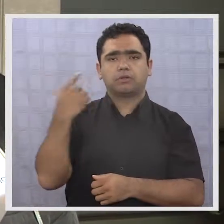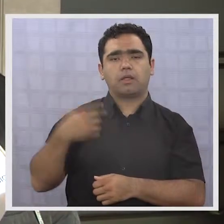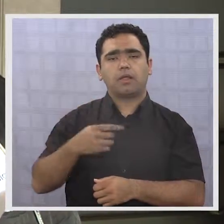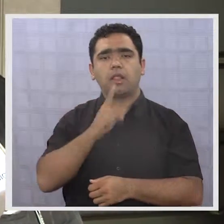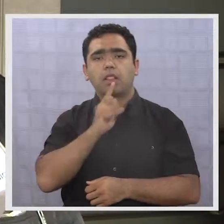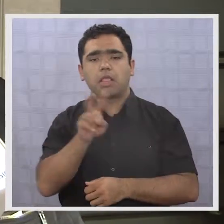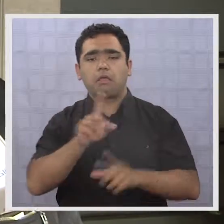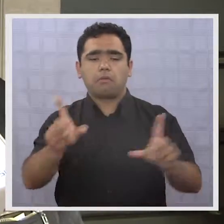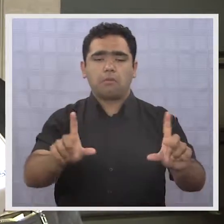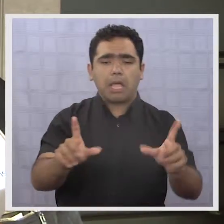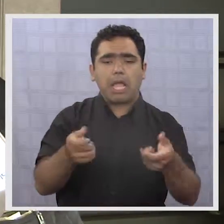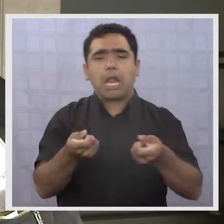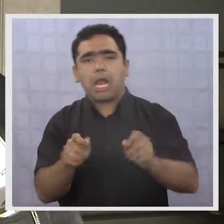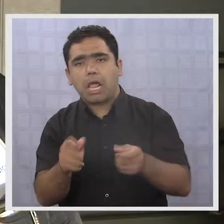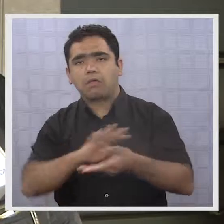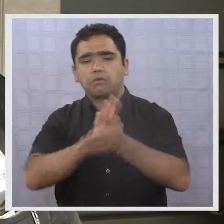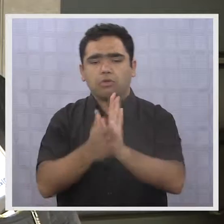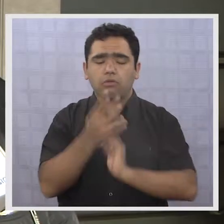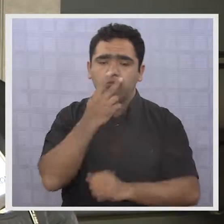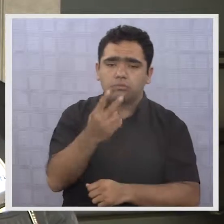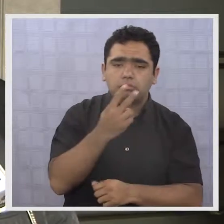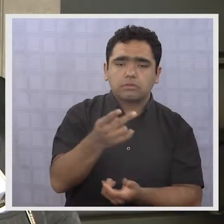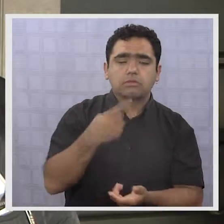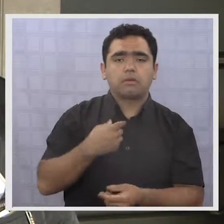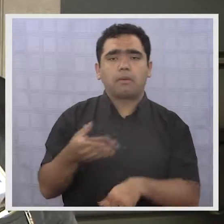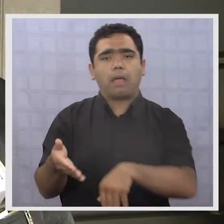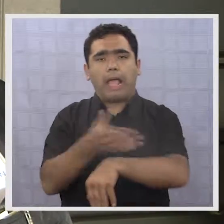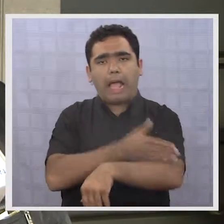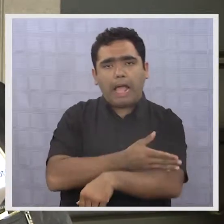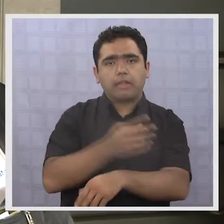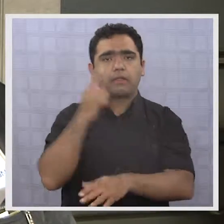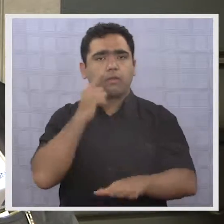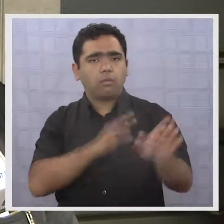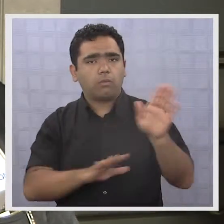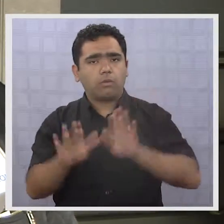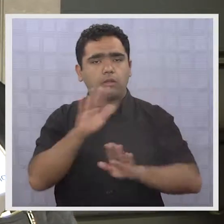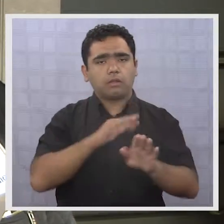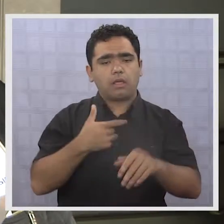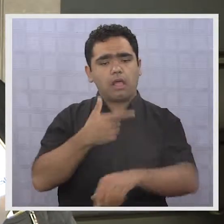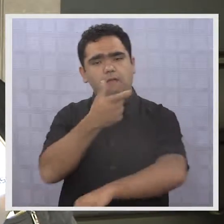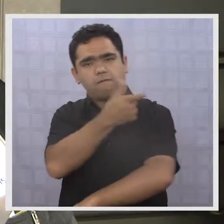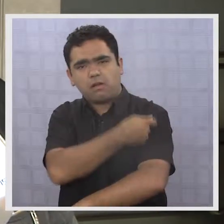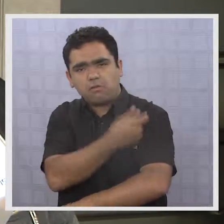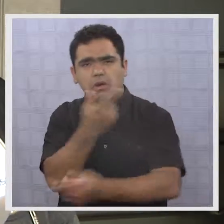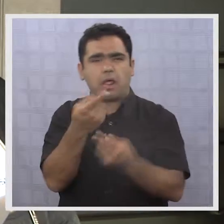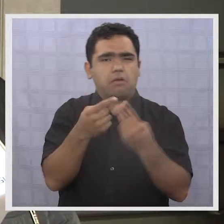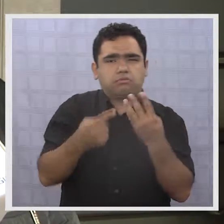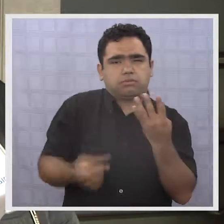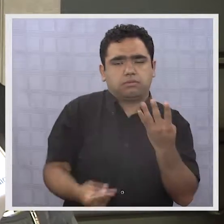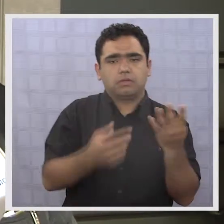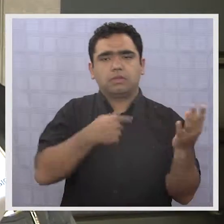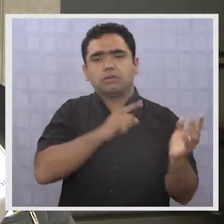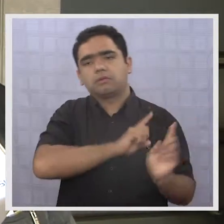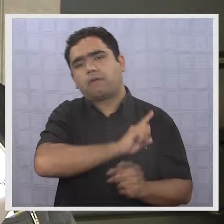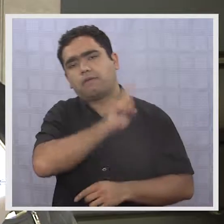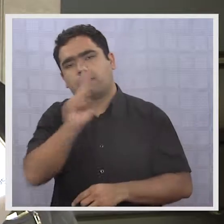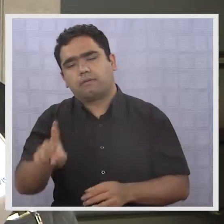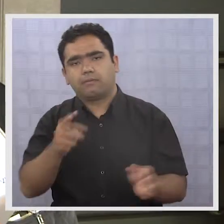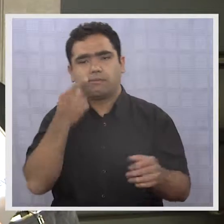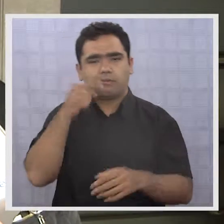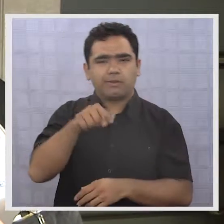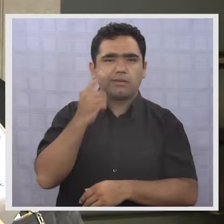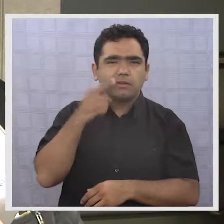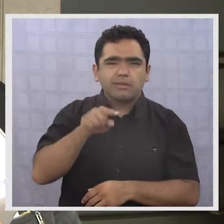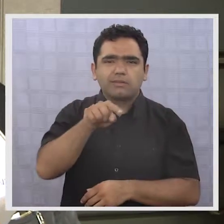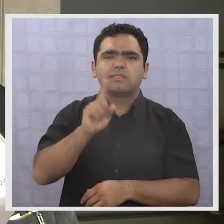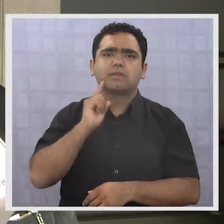gente tome sus precauciones correspondientes para evitar cualquier problema. Pero así que se haya producido una alarma de